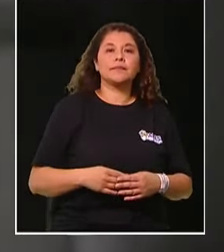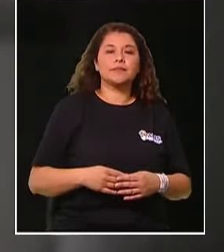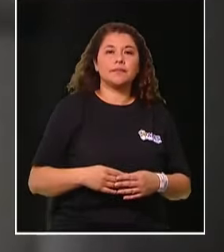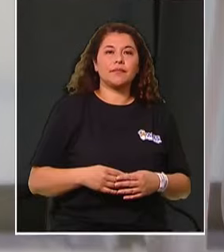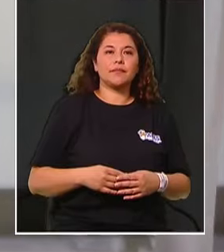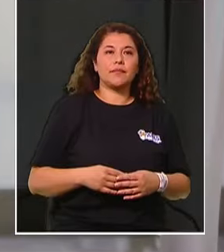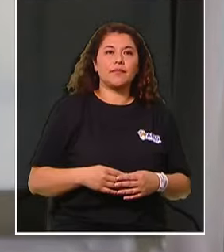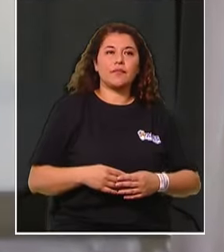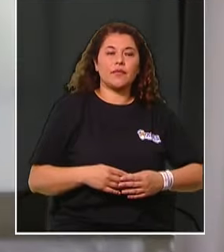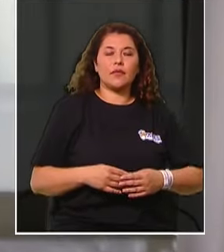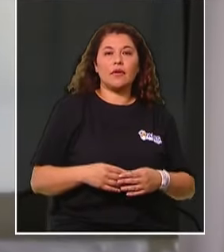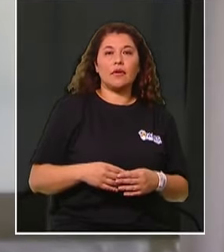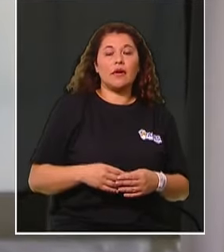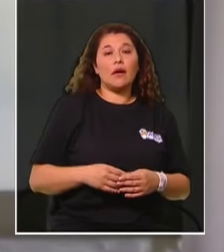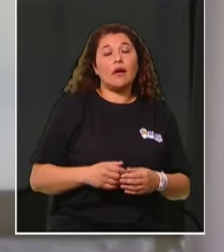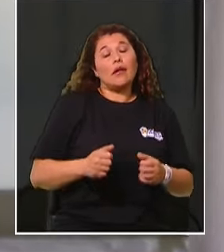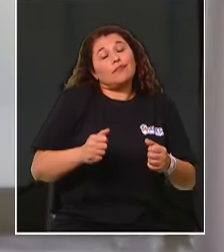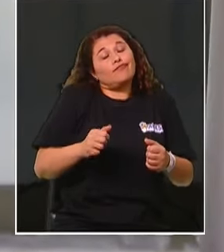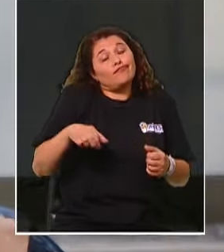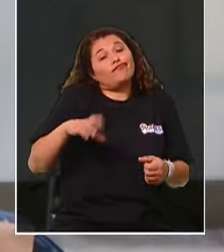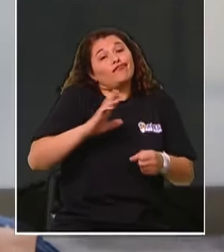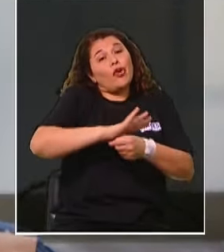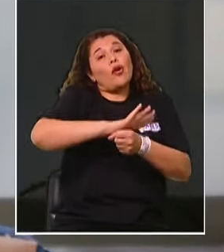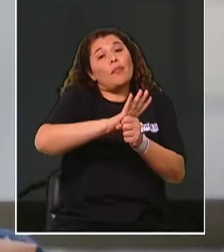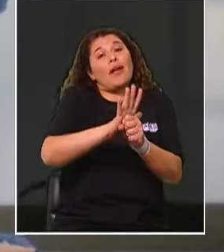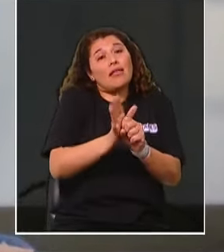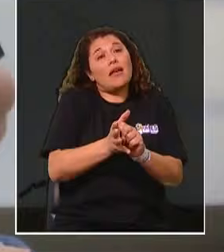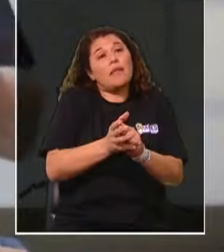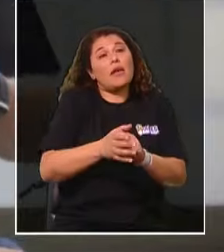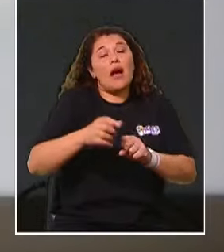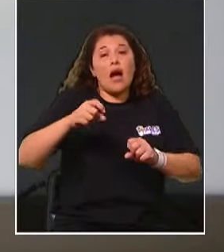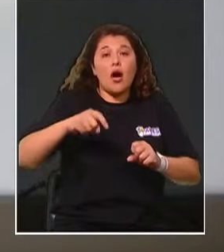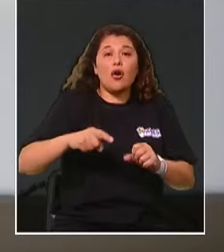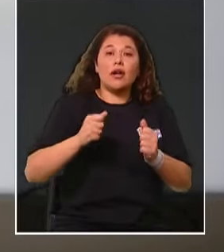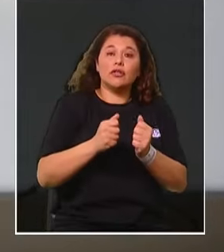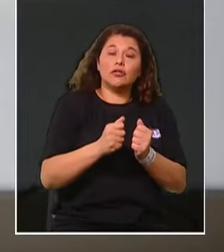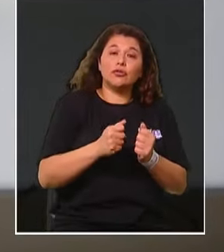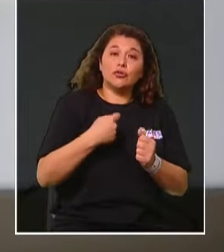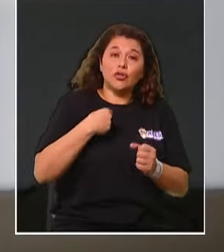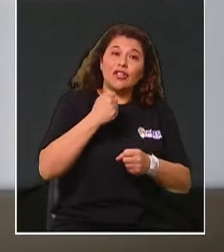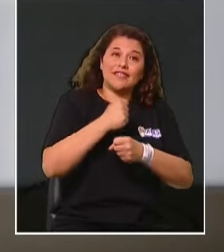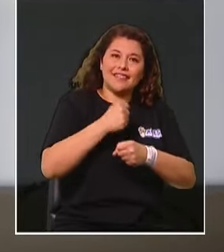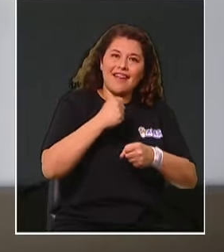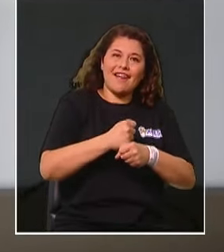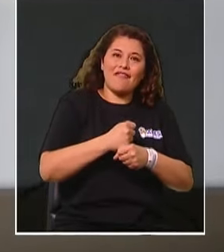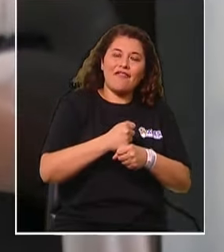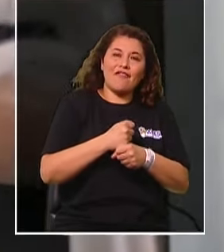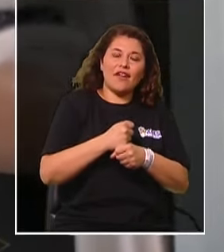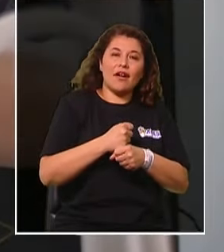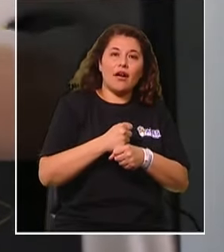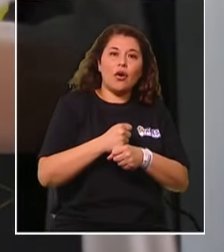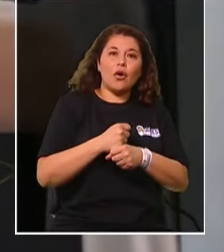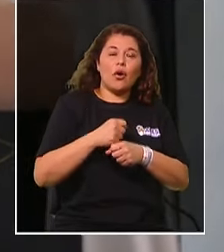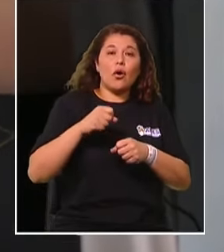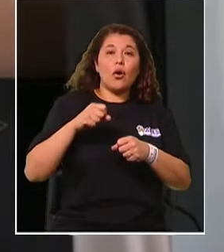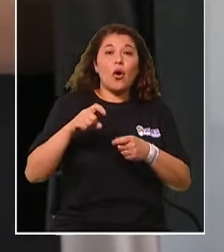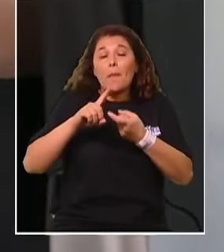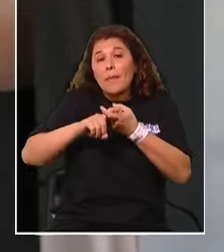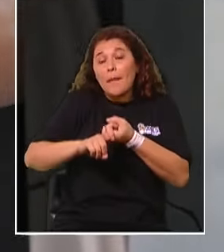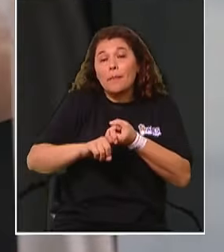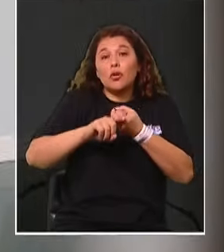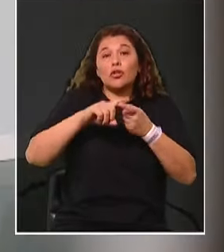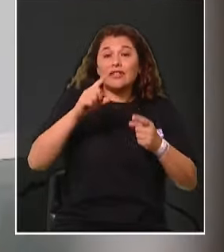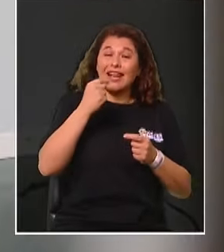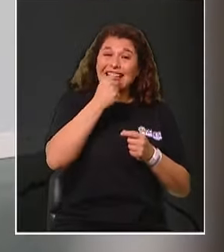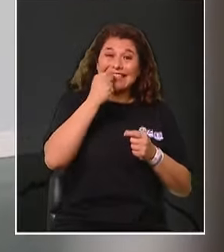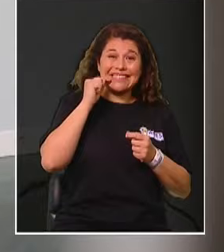Igual cosa de la pandemia, actualmente me dedico a trabajar con mi señora. Una consulta dental que es de ella. Y aprendí el